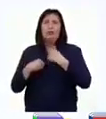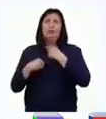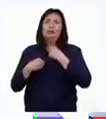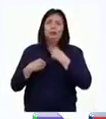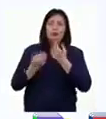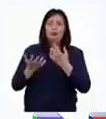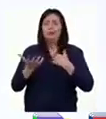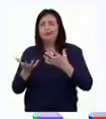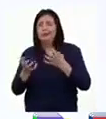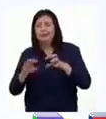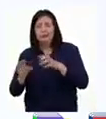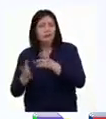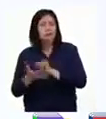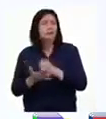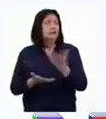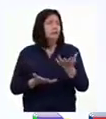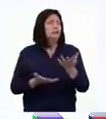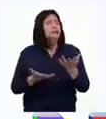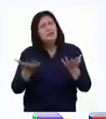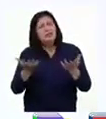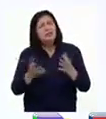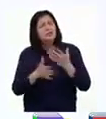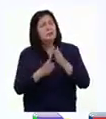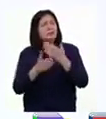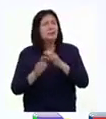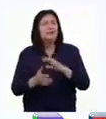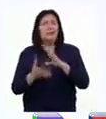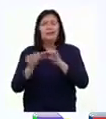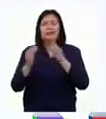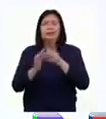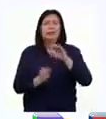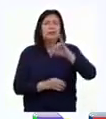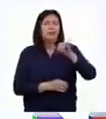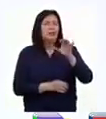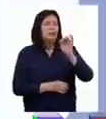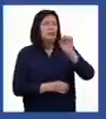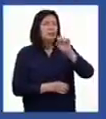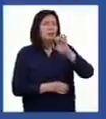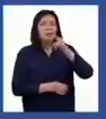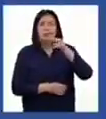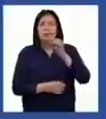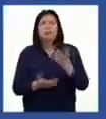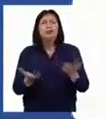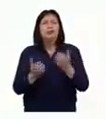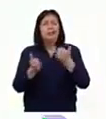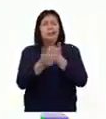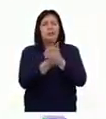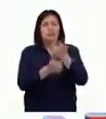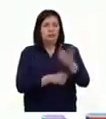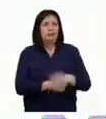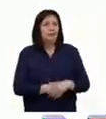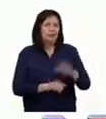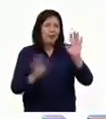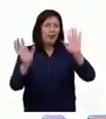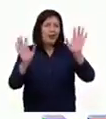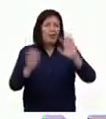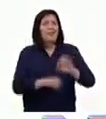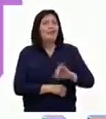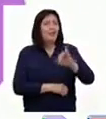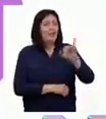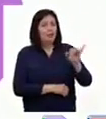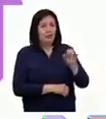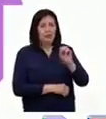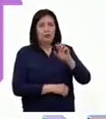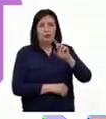intereses. Por eso, ahora quisiera compartirles la historia de Yosef que se comunica desde Ayacucho. Hola, soy Yosef de